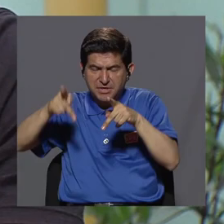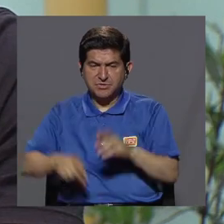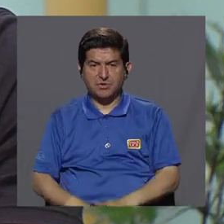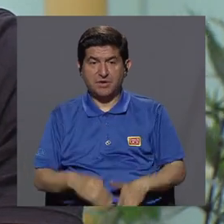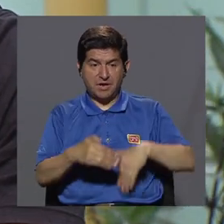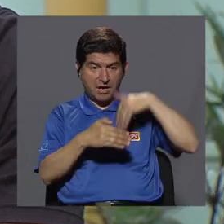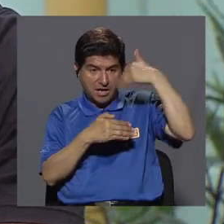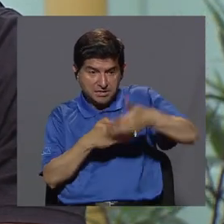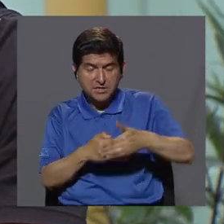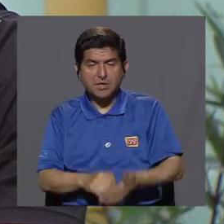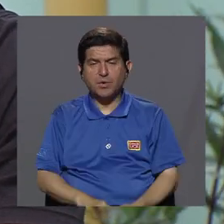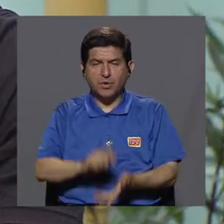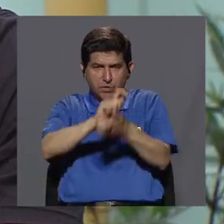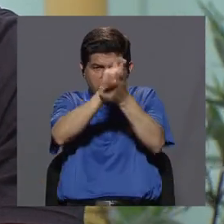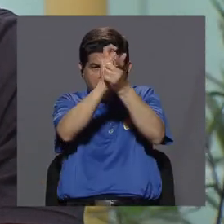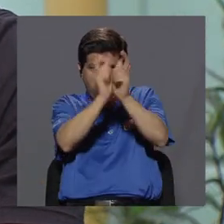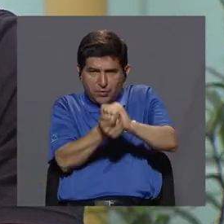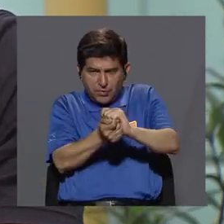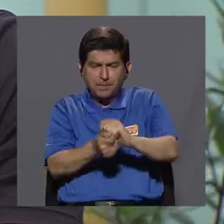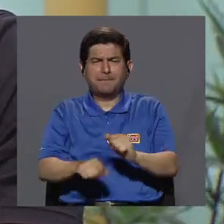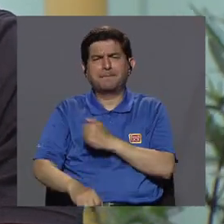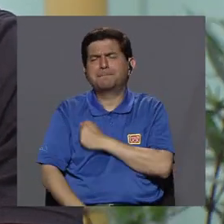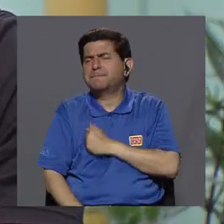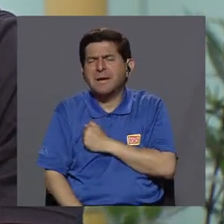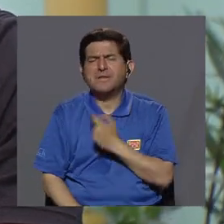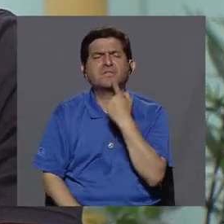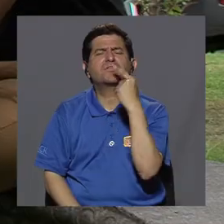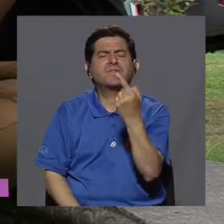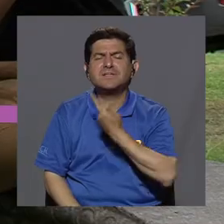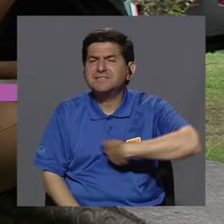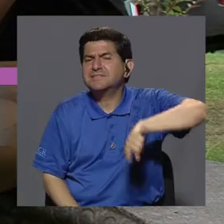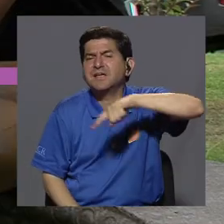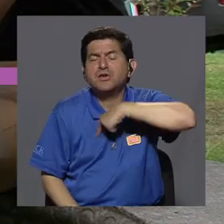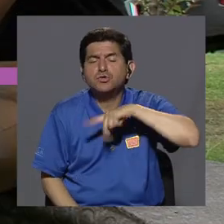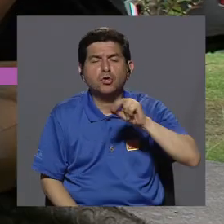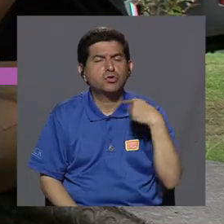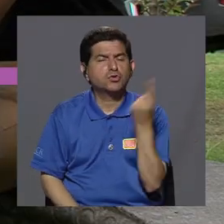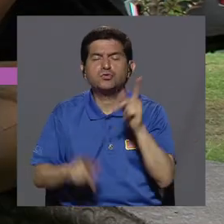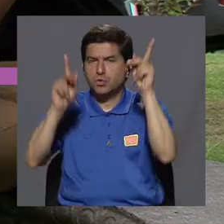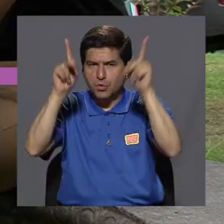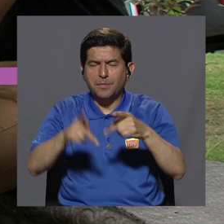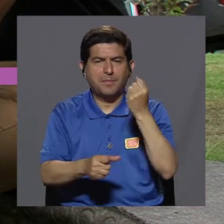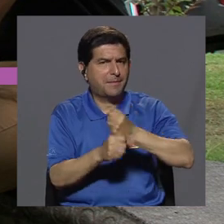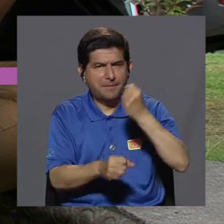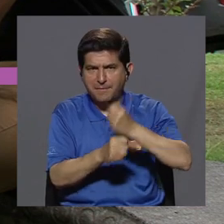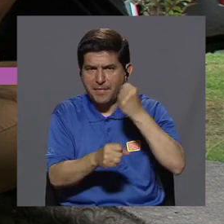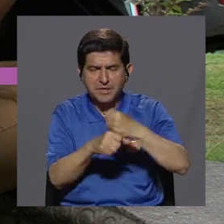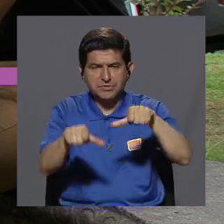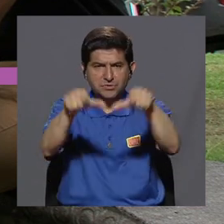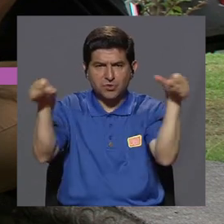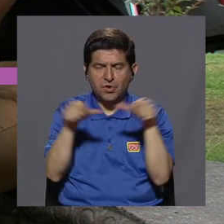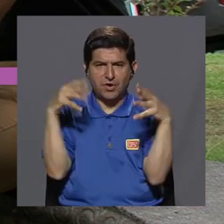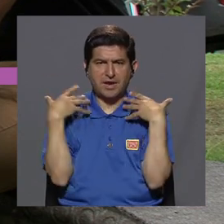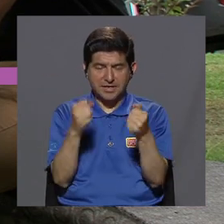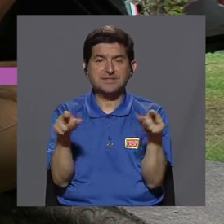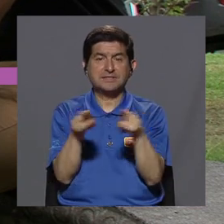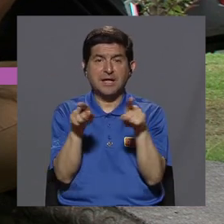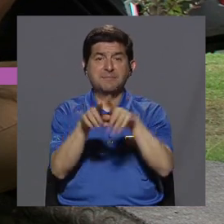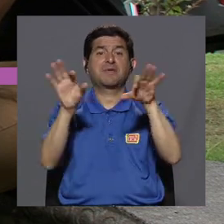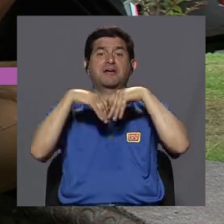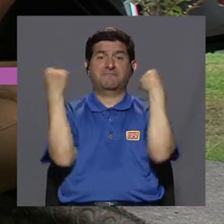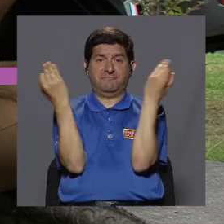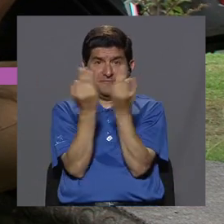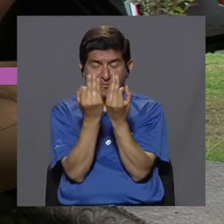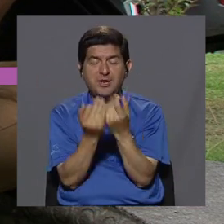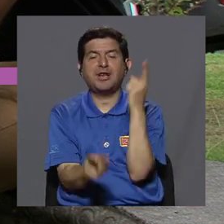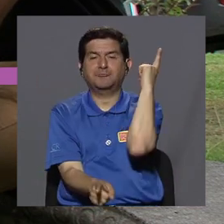personas y a partir de eso, readecuar. Perdón, y cuando usted dice nosotros, no son solo las personas que trabajan en el sector salud, sino también la familia,